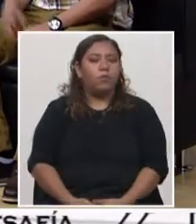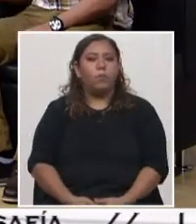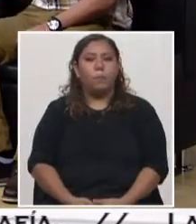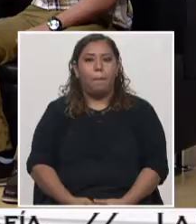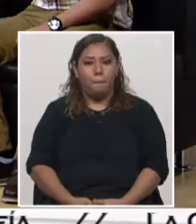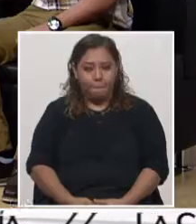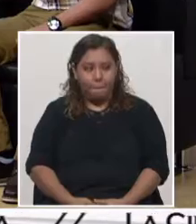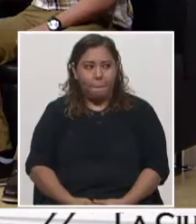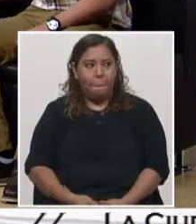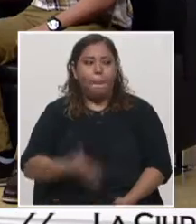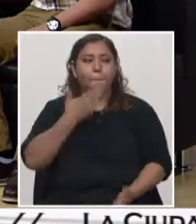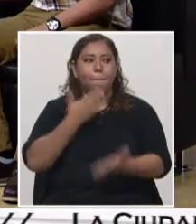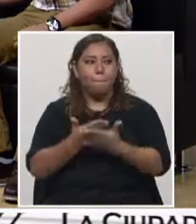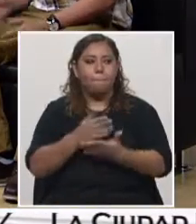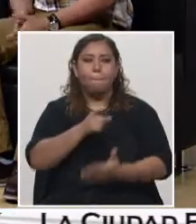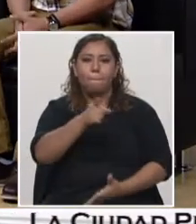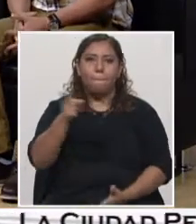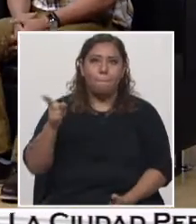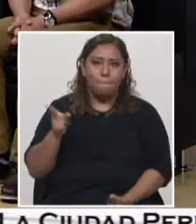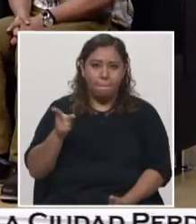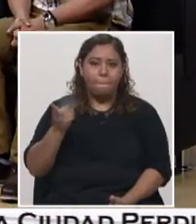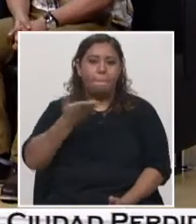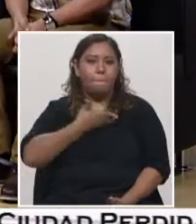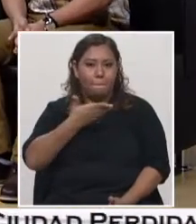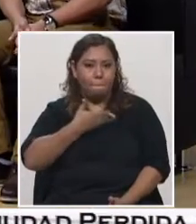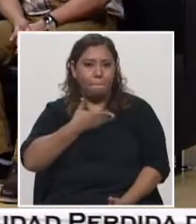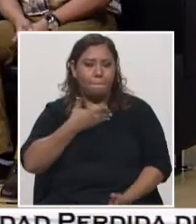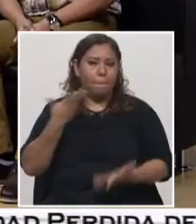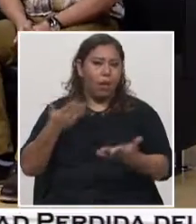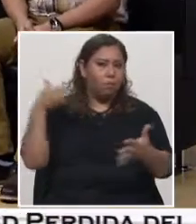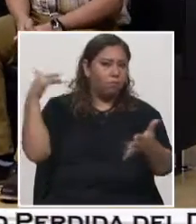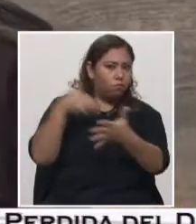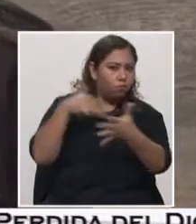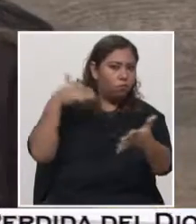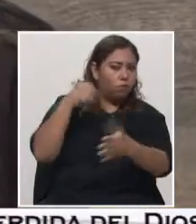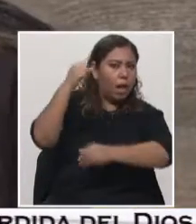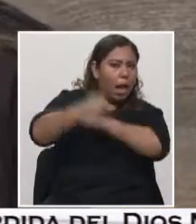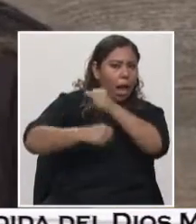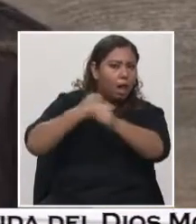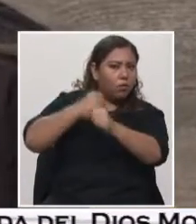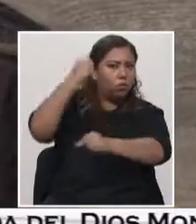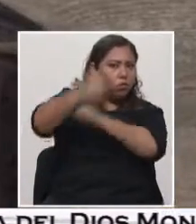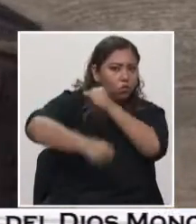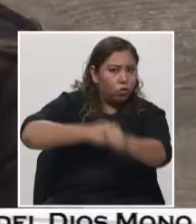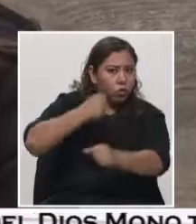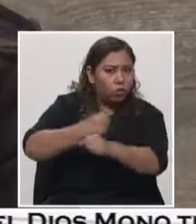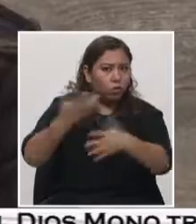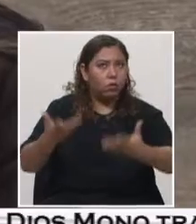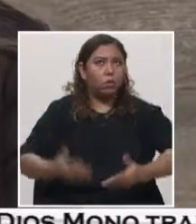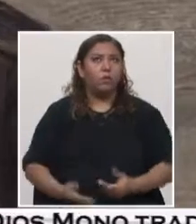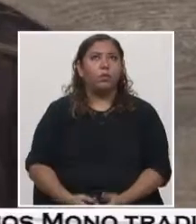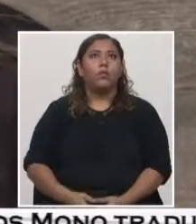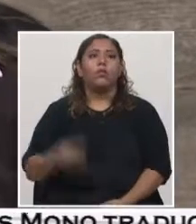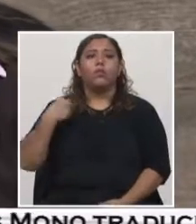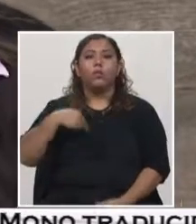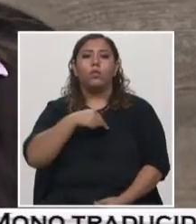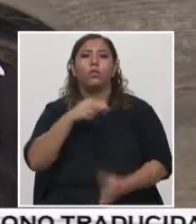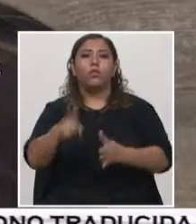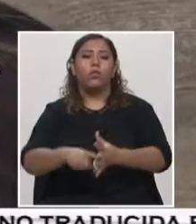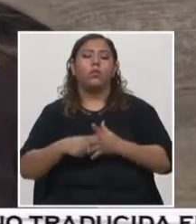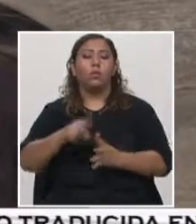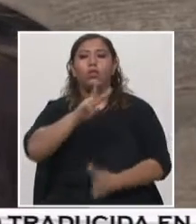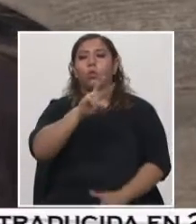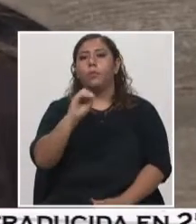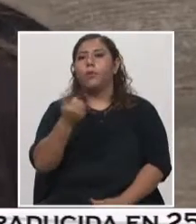Bueno, ellos tienen una formación durante varios años y nosotros hemos desarrollado primero desde el 2010, ¿verdad? Y ya